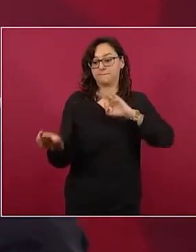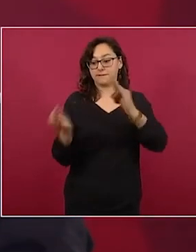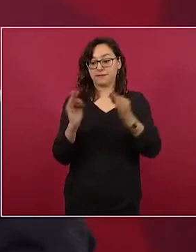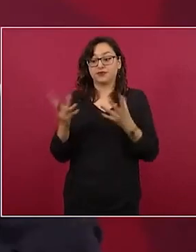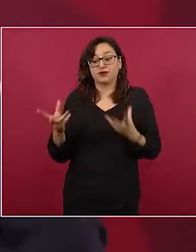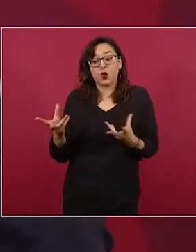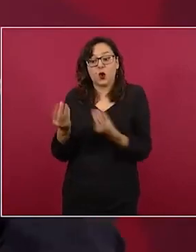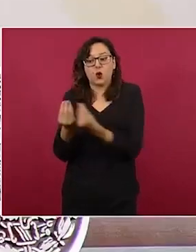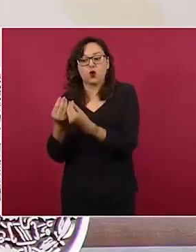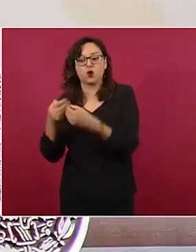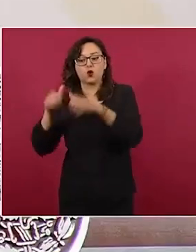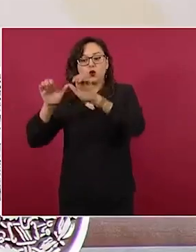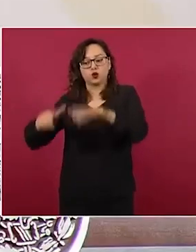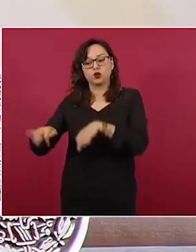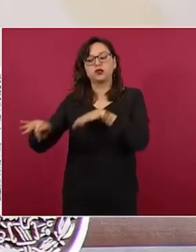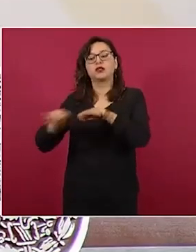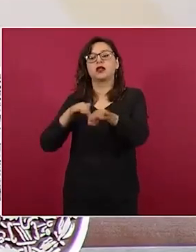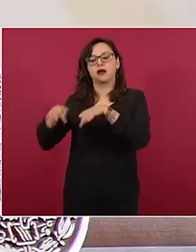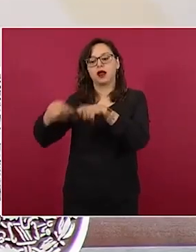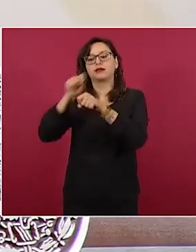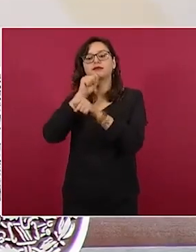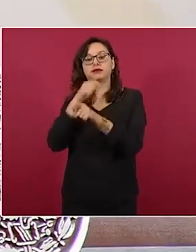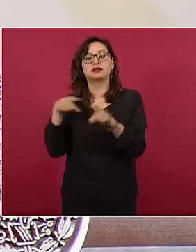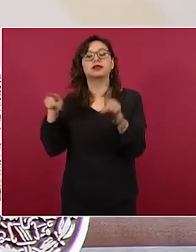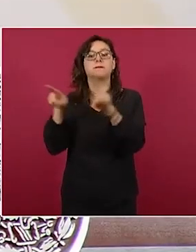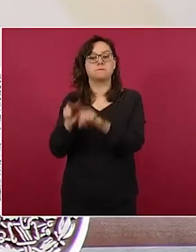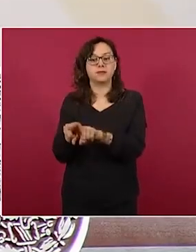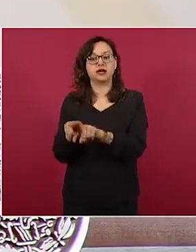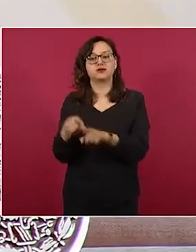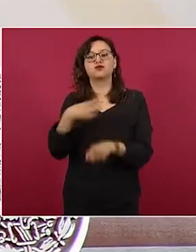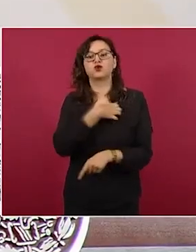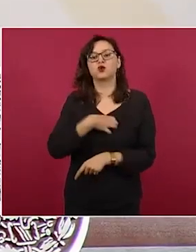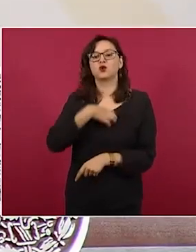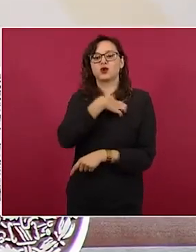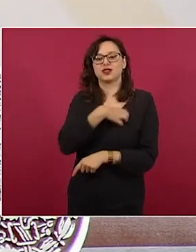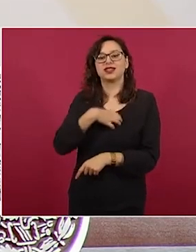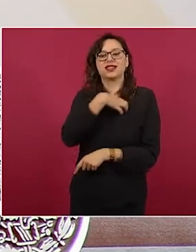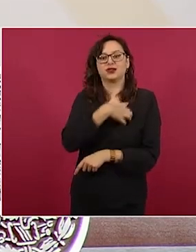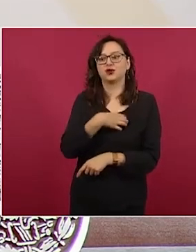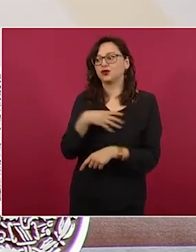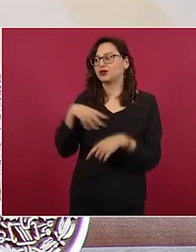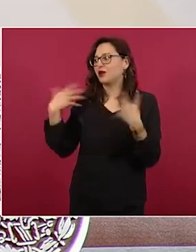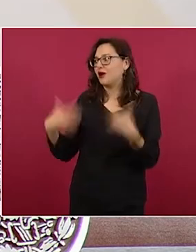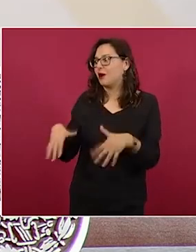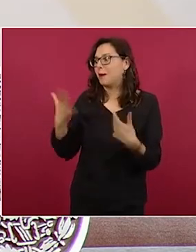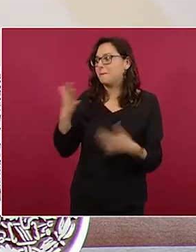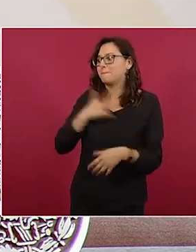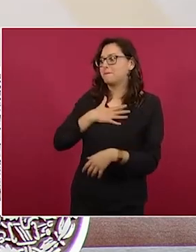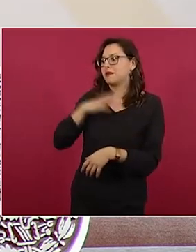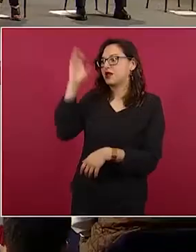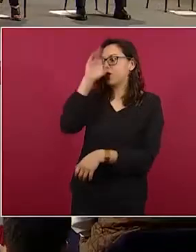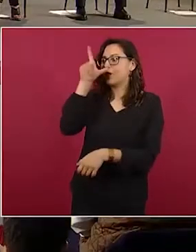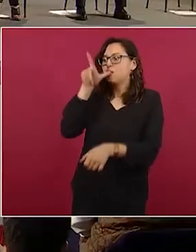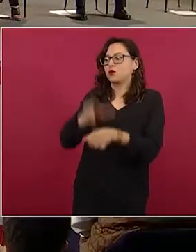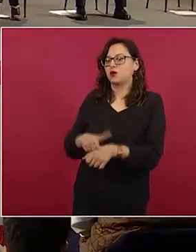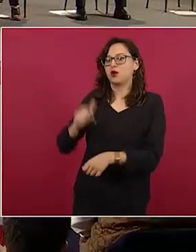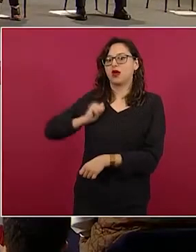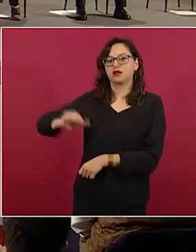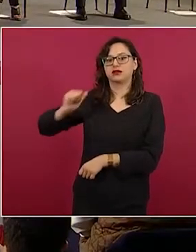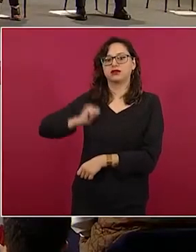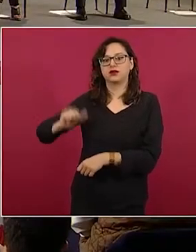porque además de que obtienen un empleo, coadyuvan a la recuperación de su propio patrimonio.